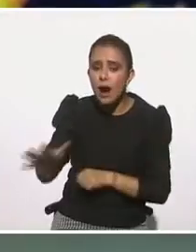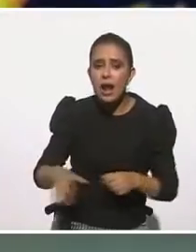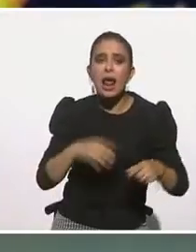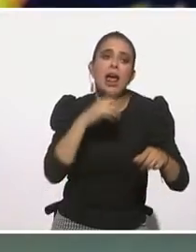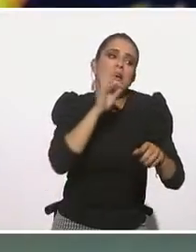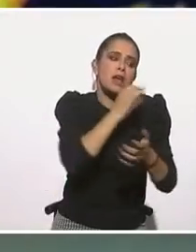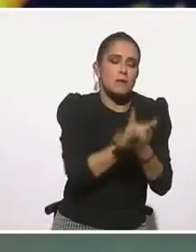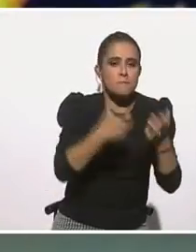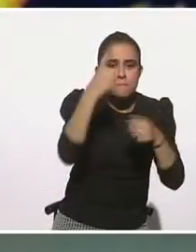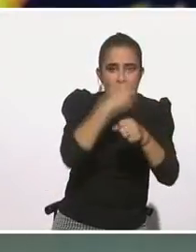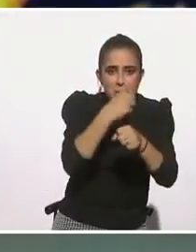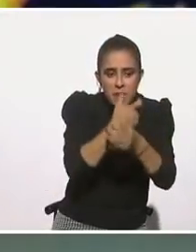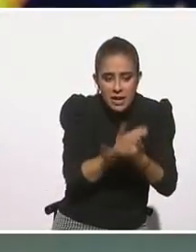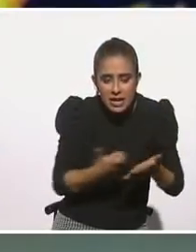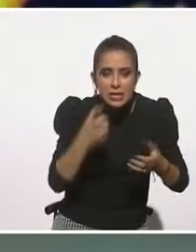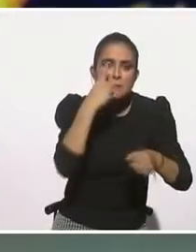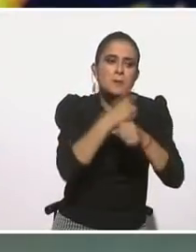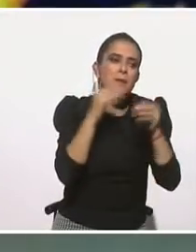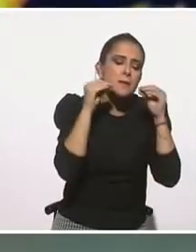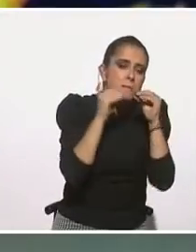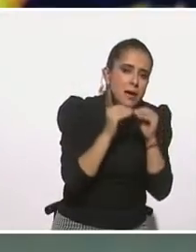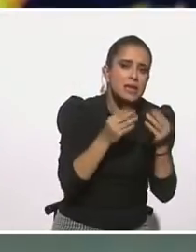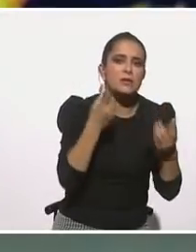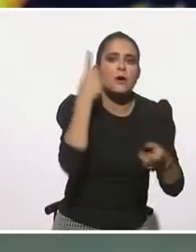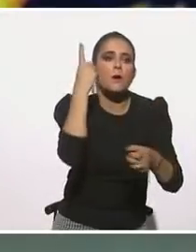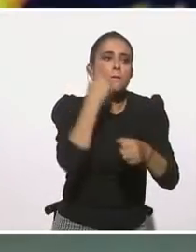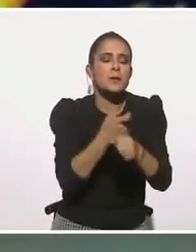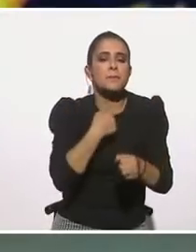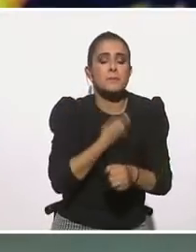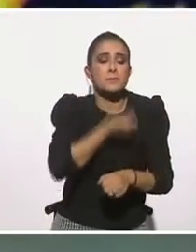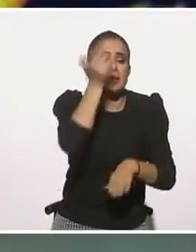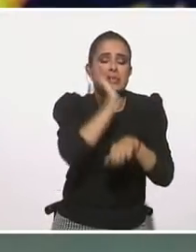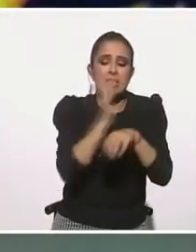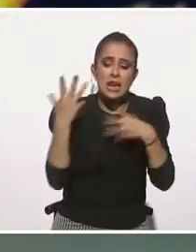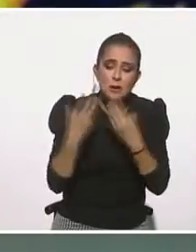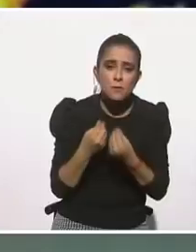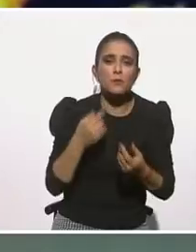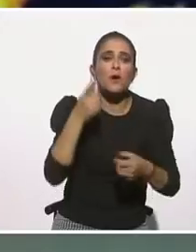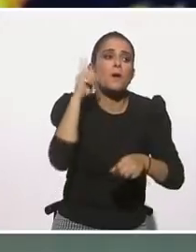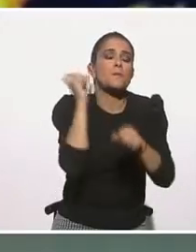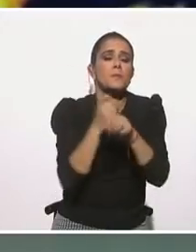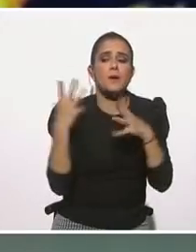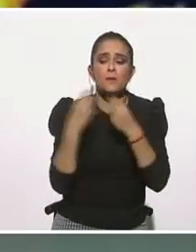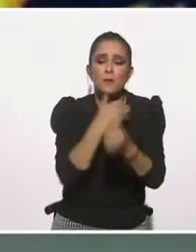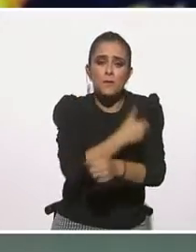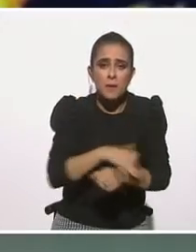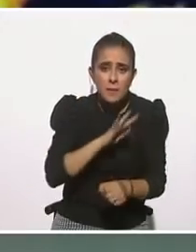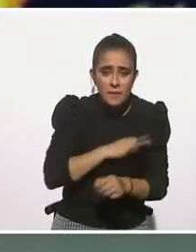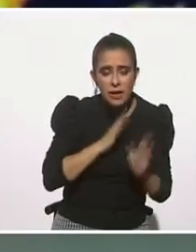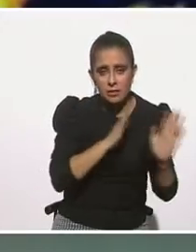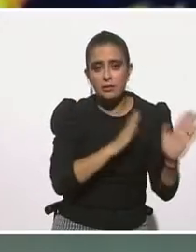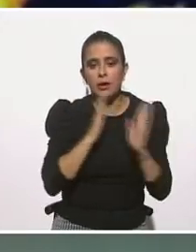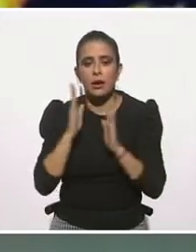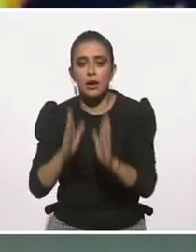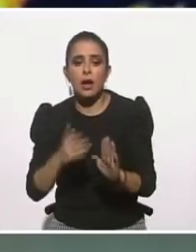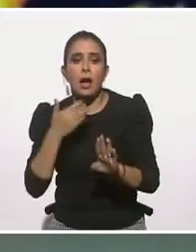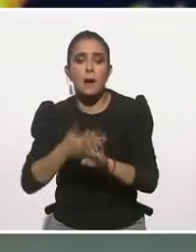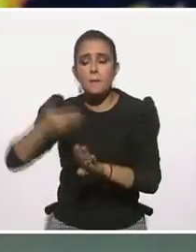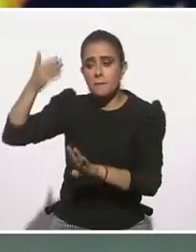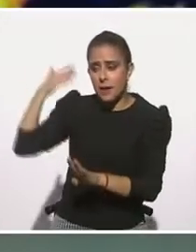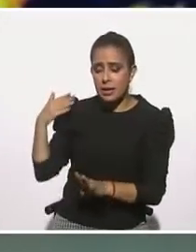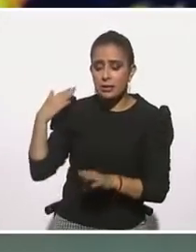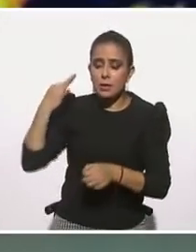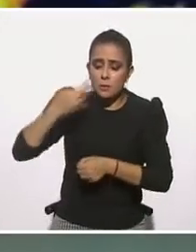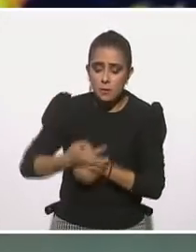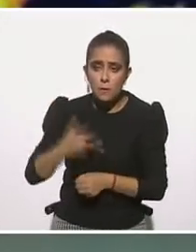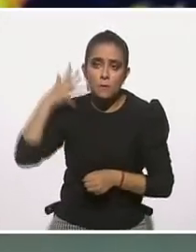quincena, primer saco, mi primer cine, todo. En la segunda hoja me van a poner todas las personas de su vida, pasadas, presentes y futuras,